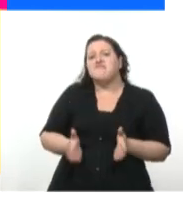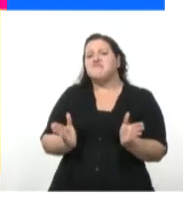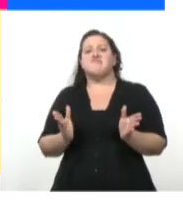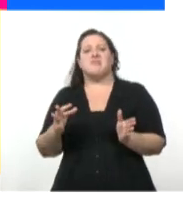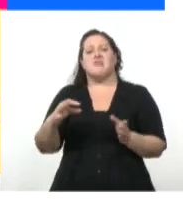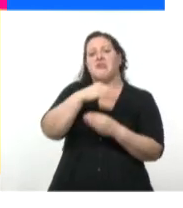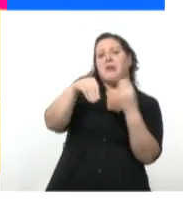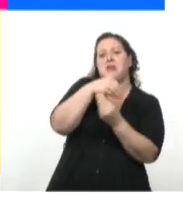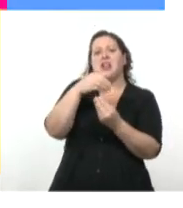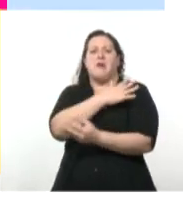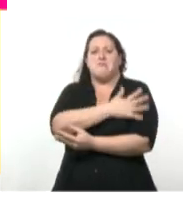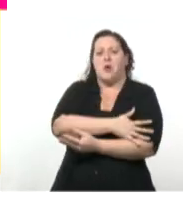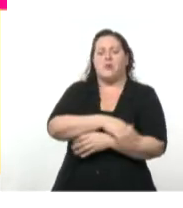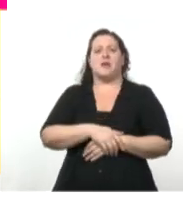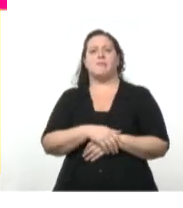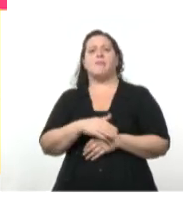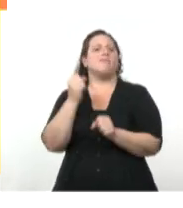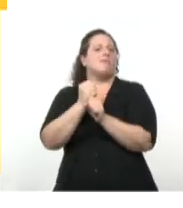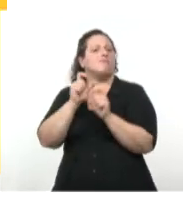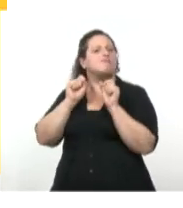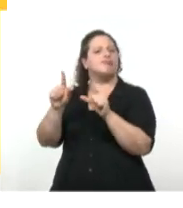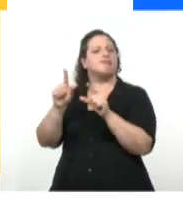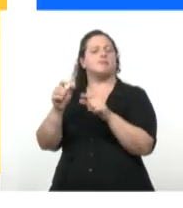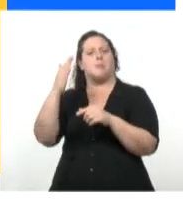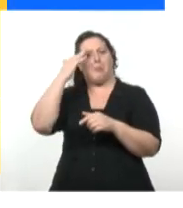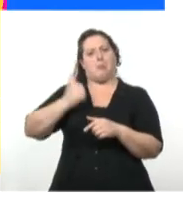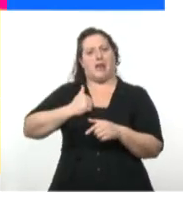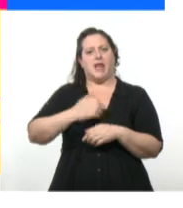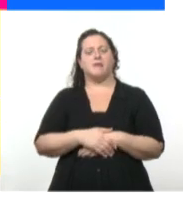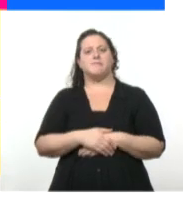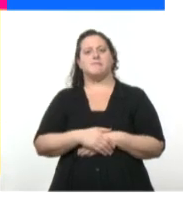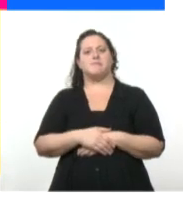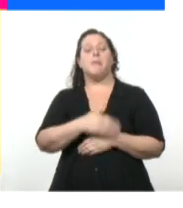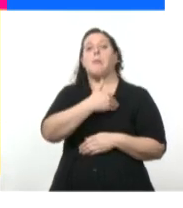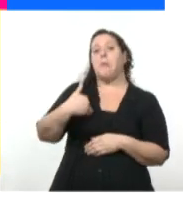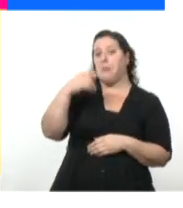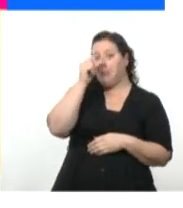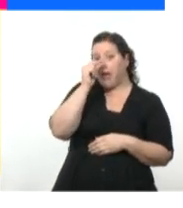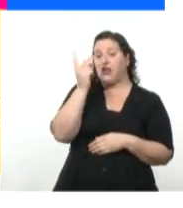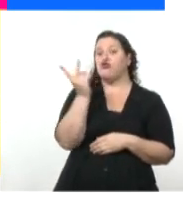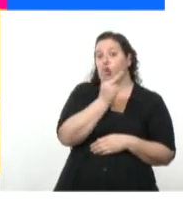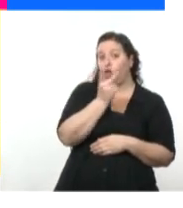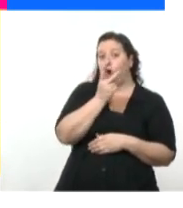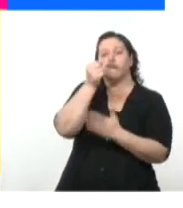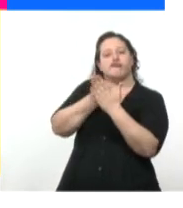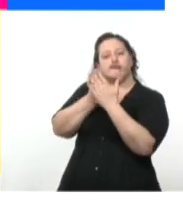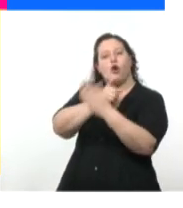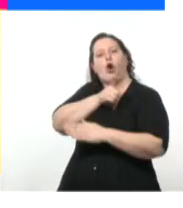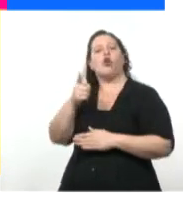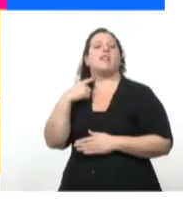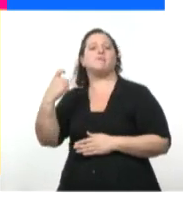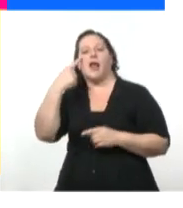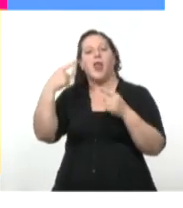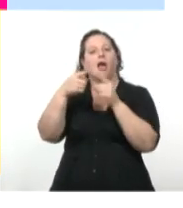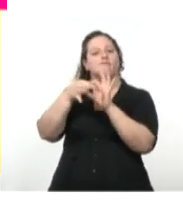Oficio, militar. Datos destacados. Ambos padres lucharon contra España por la independencia. Batista